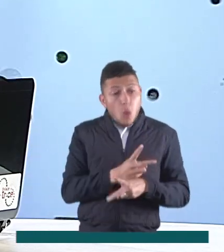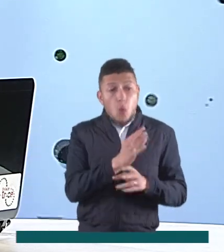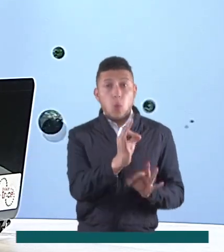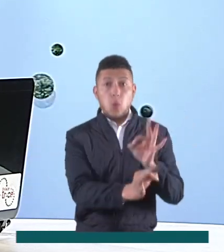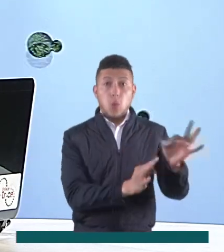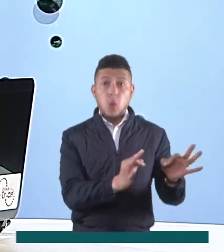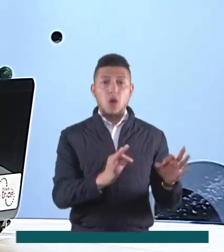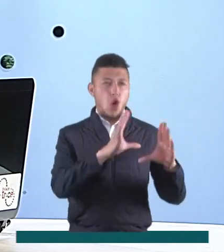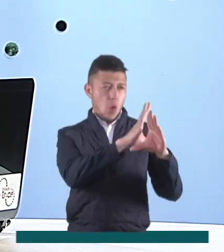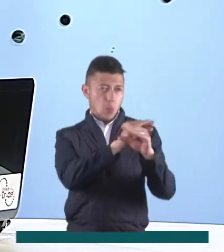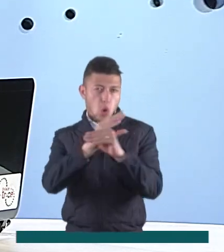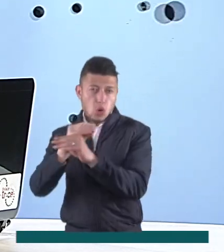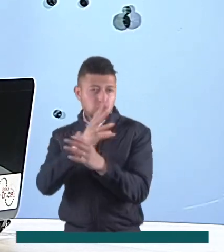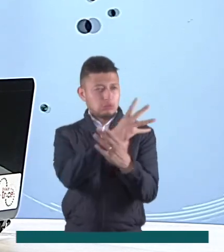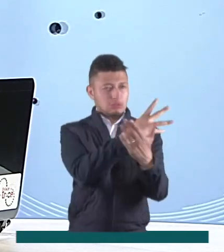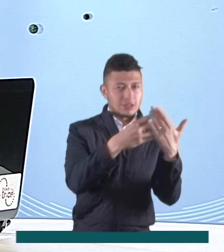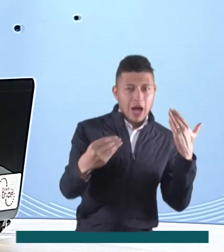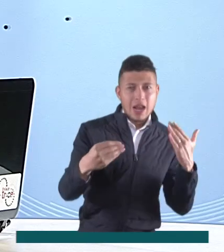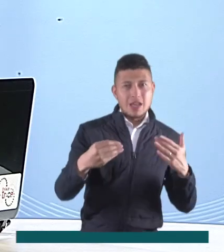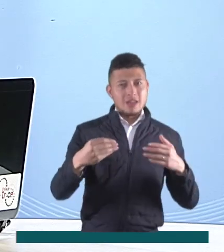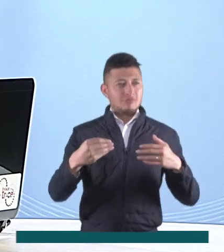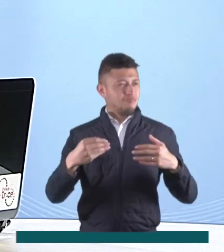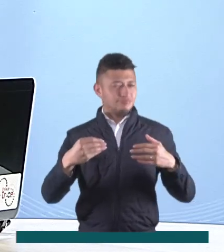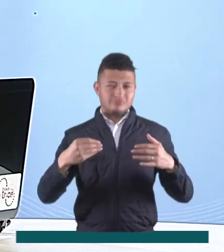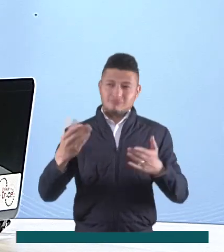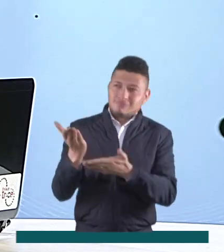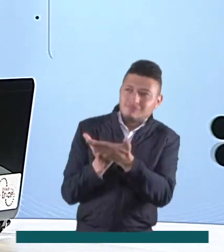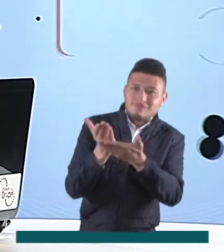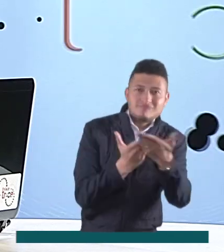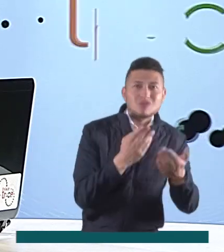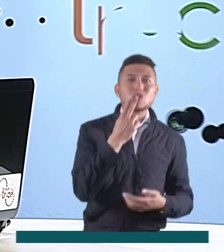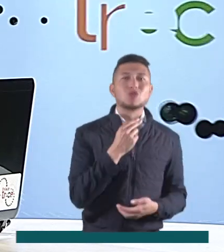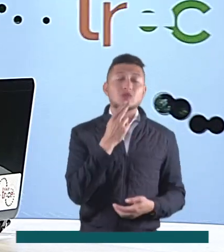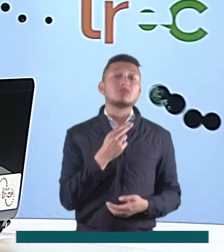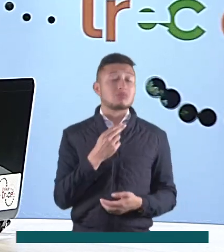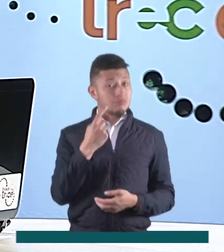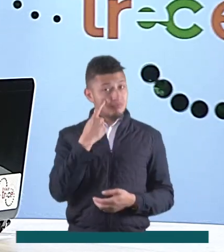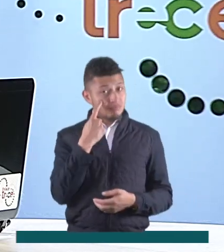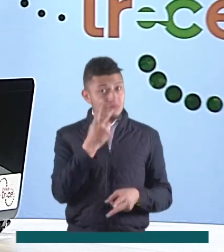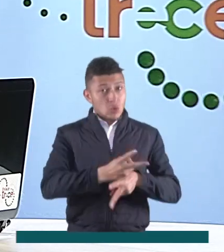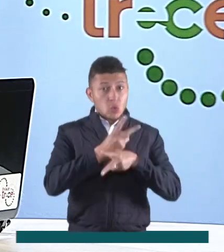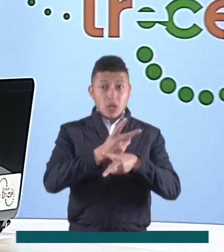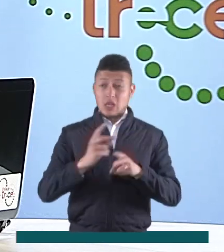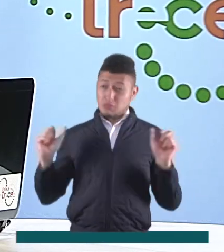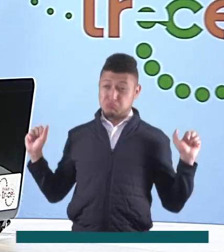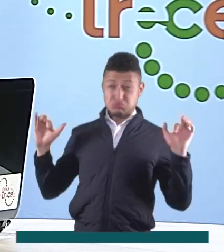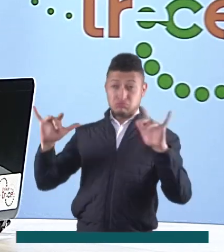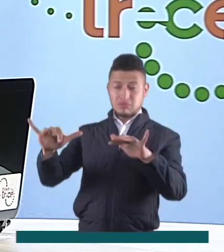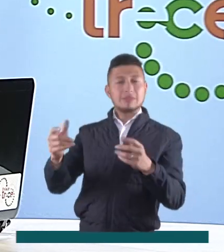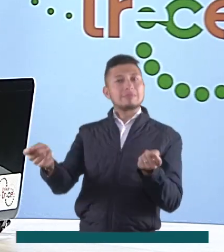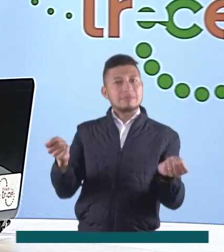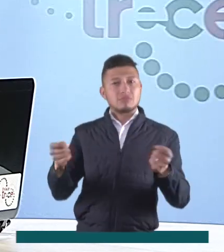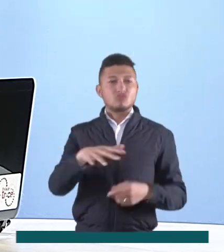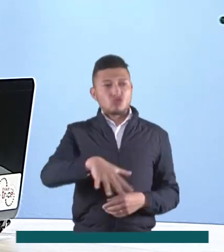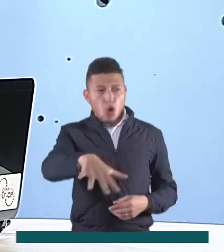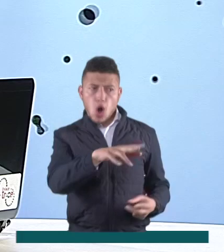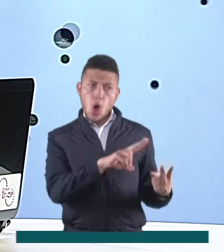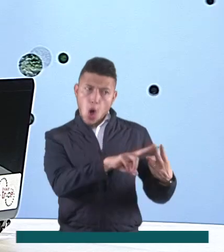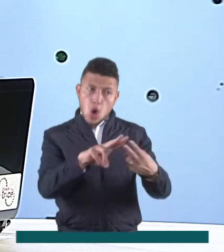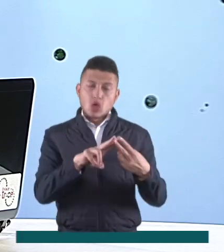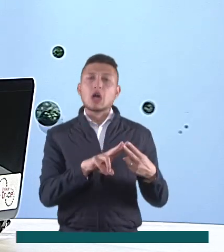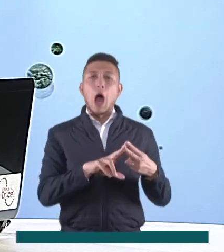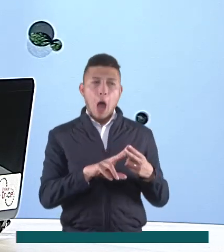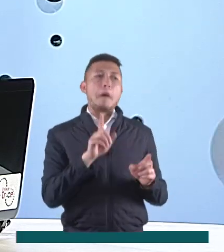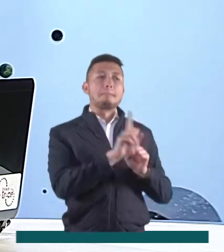descuidarlos si piensan salir en horas de la noche a pedir dulces. Evitar eventos masivos y solo recorrer zonas conocidas son